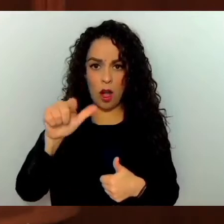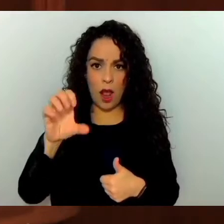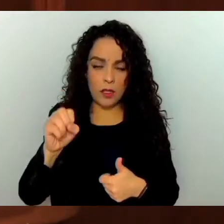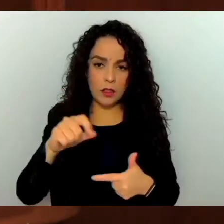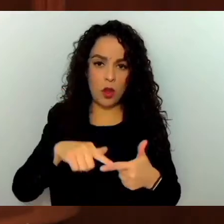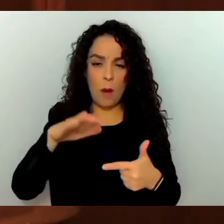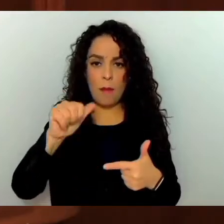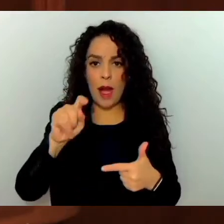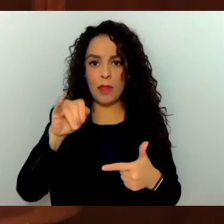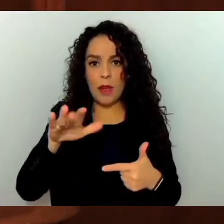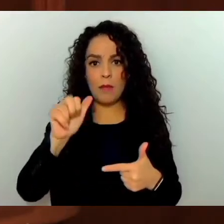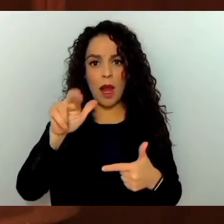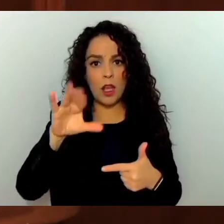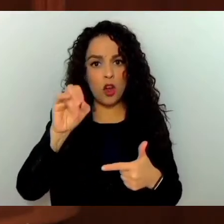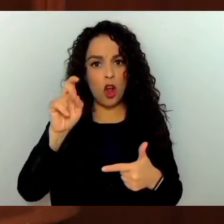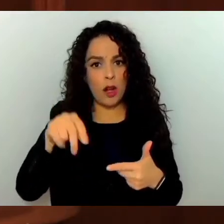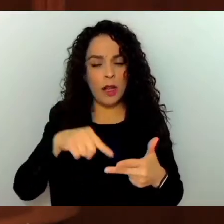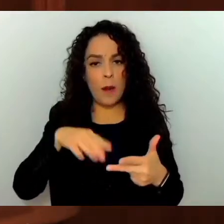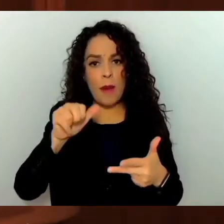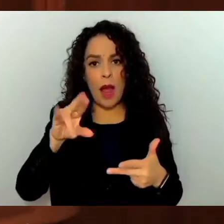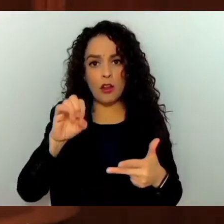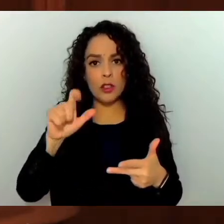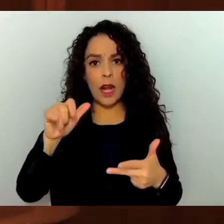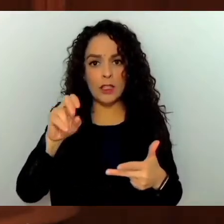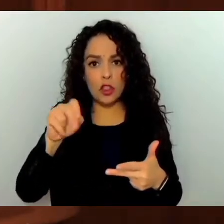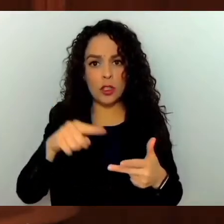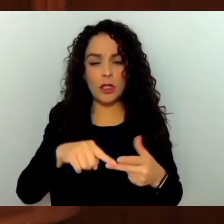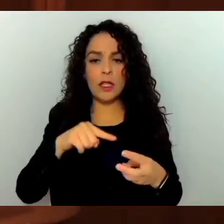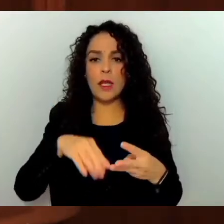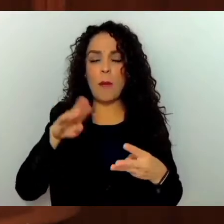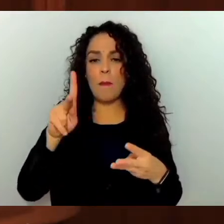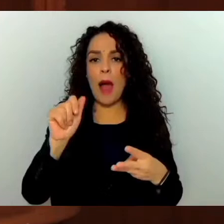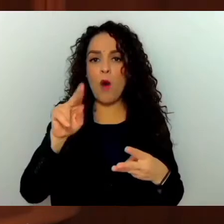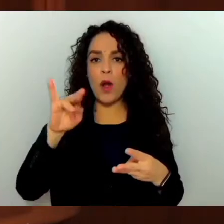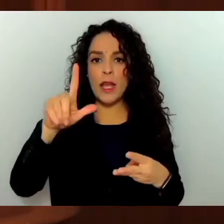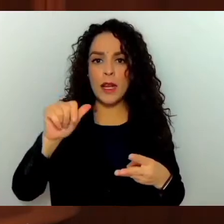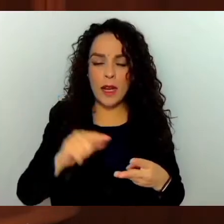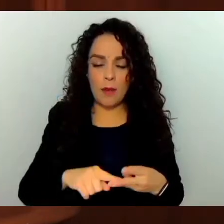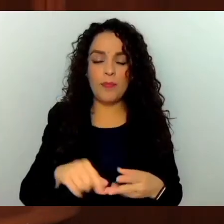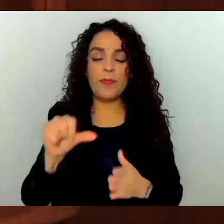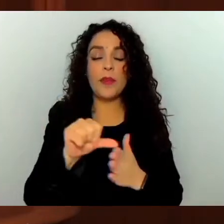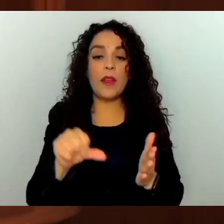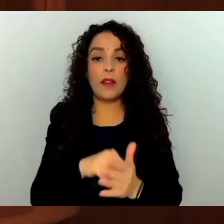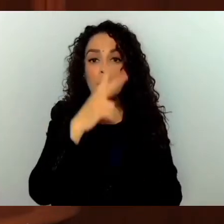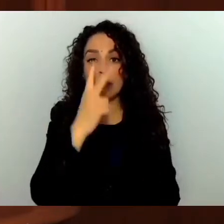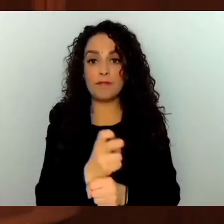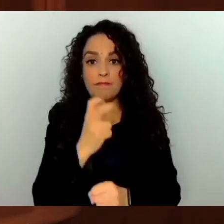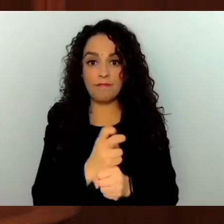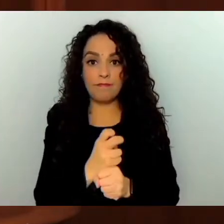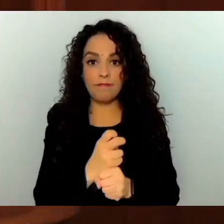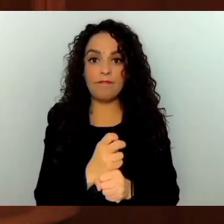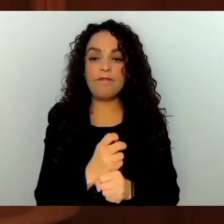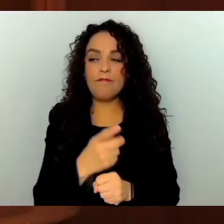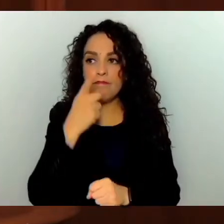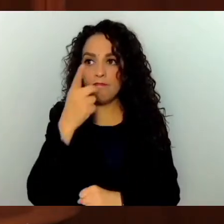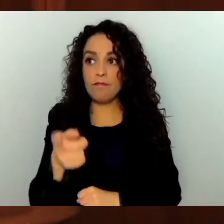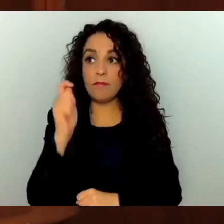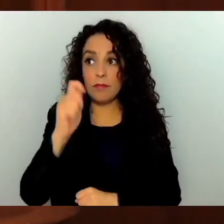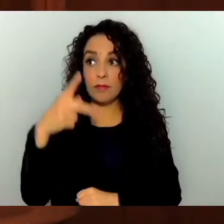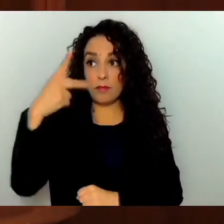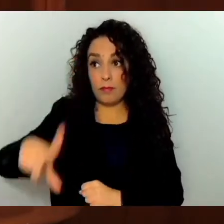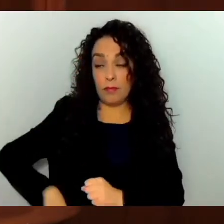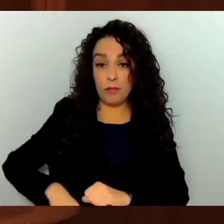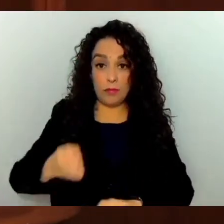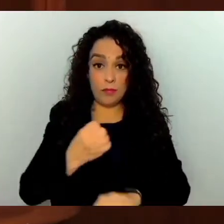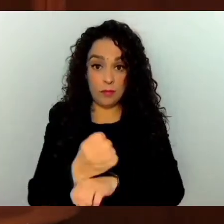Colín, Mario Salas Ortiz y Paulina Telles Martínez. Artículo segundo. Remítase al Ejecutivo Estatal para los efectos